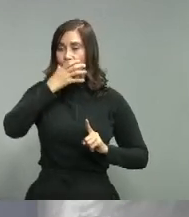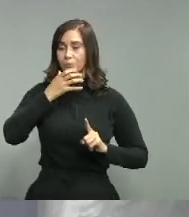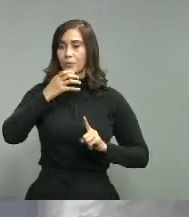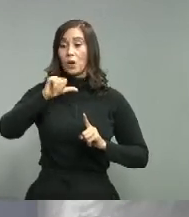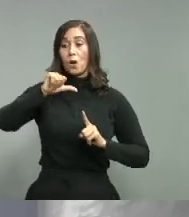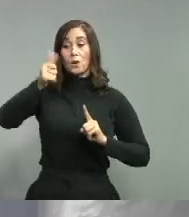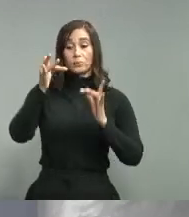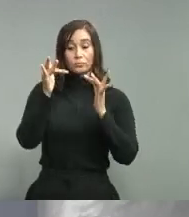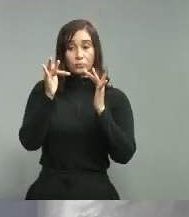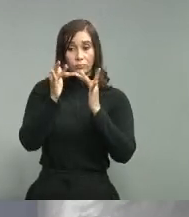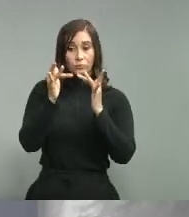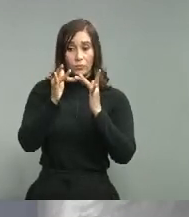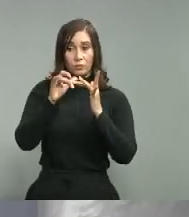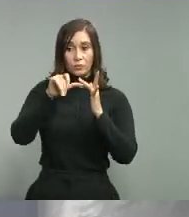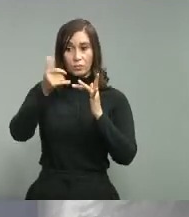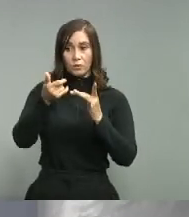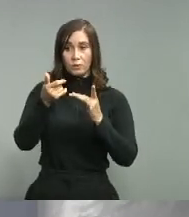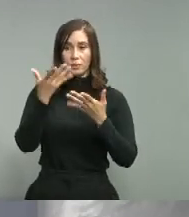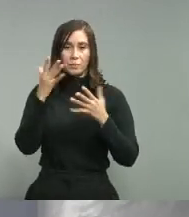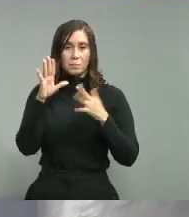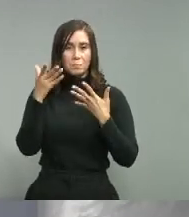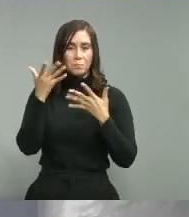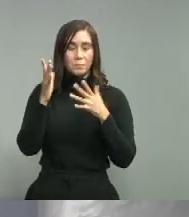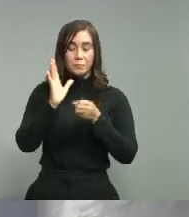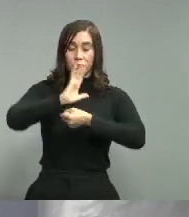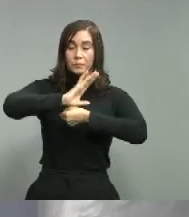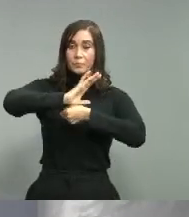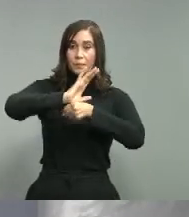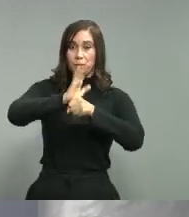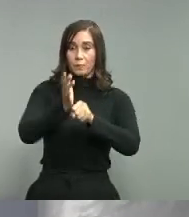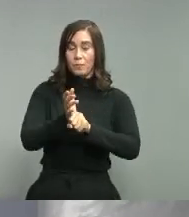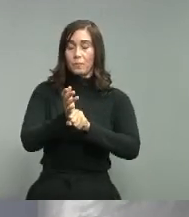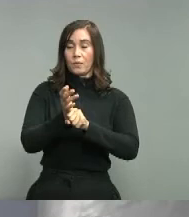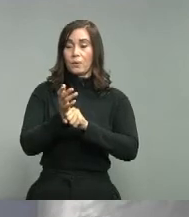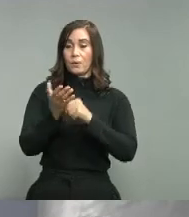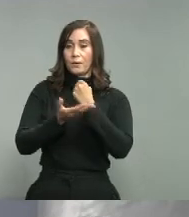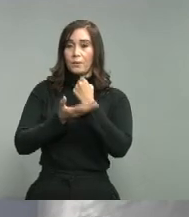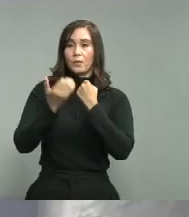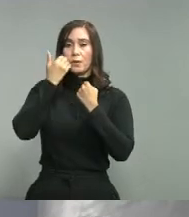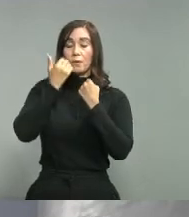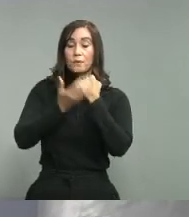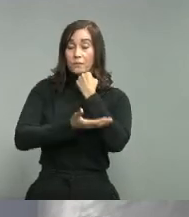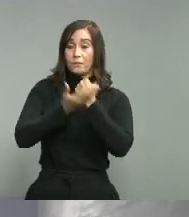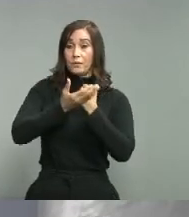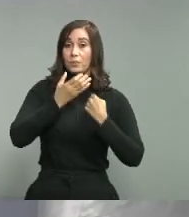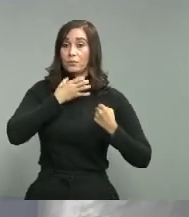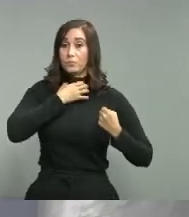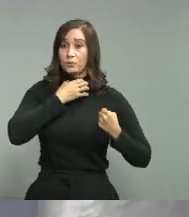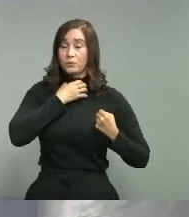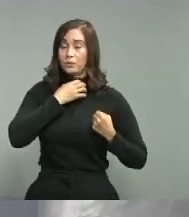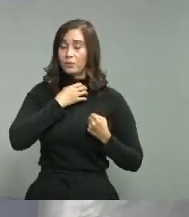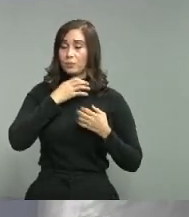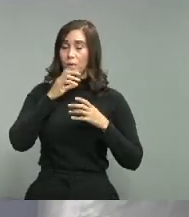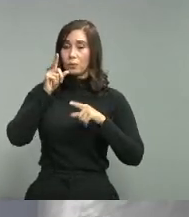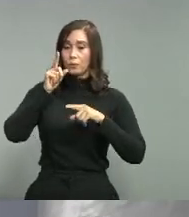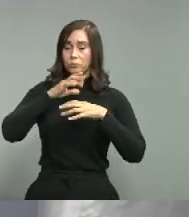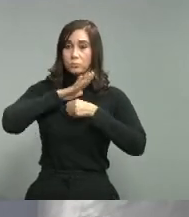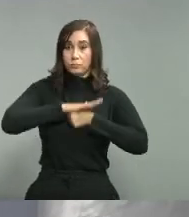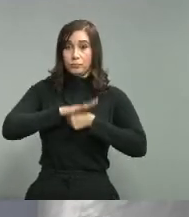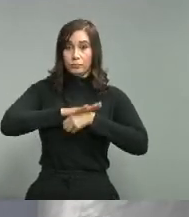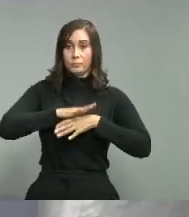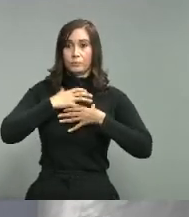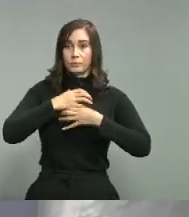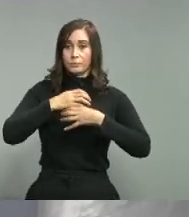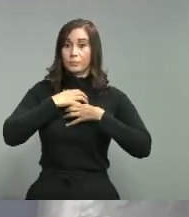o personas sintomáticas que presenten fiebre tos dificultad respiratoria